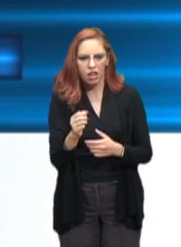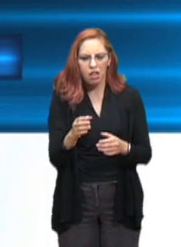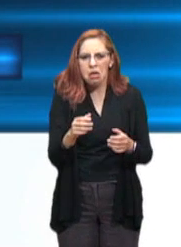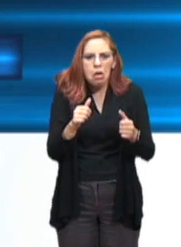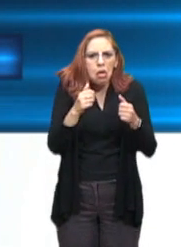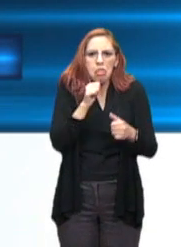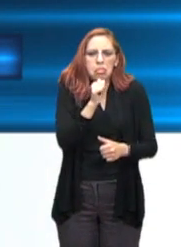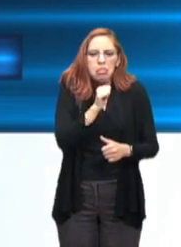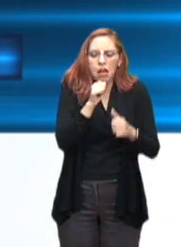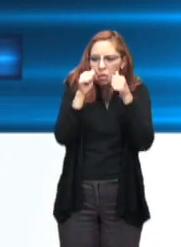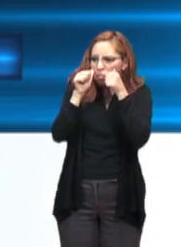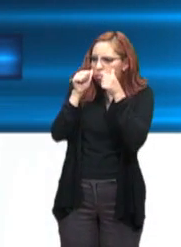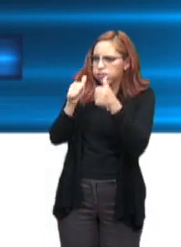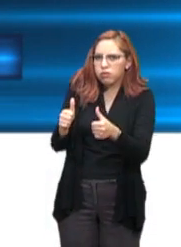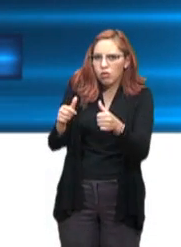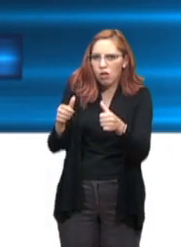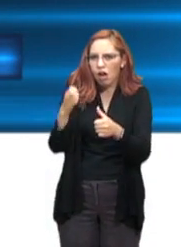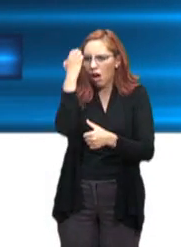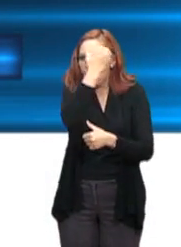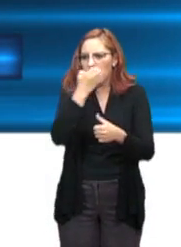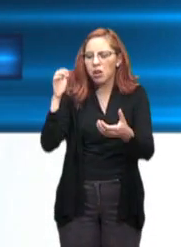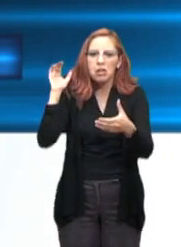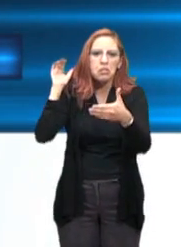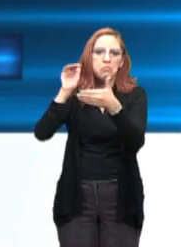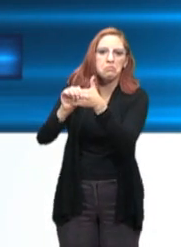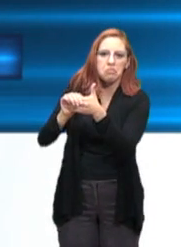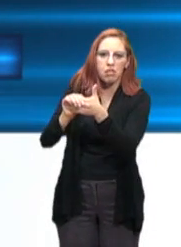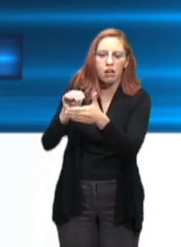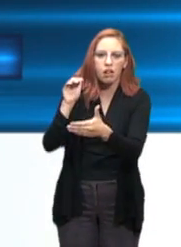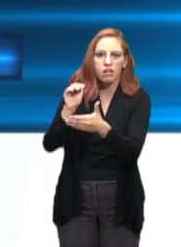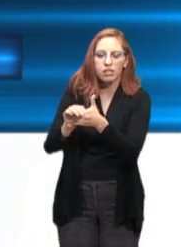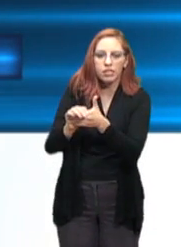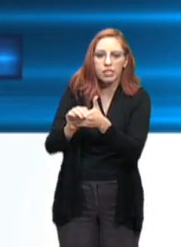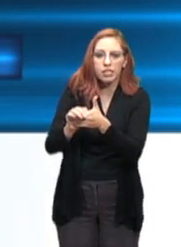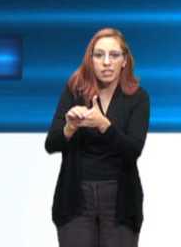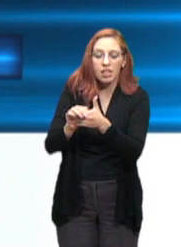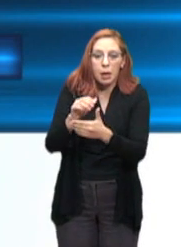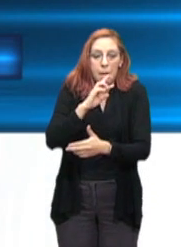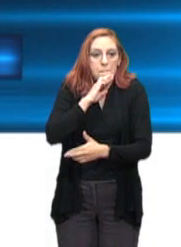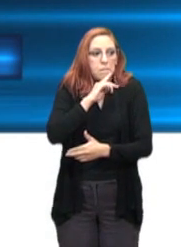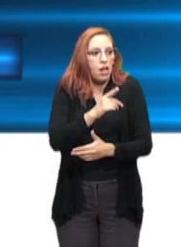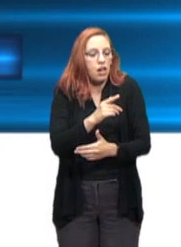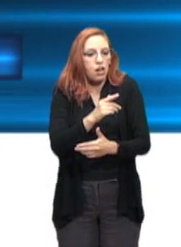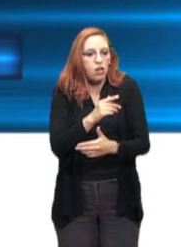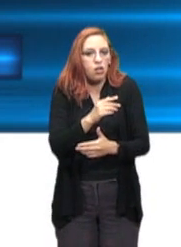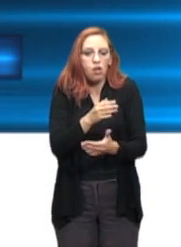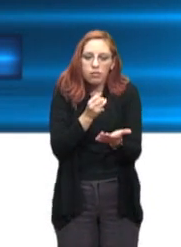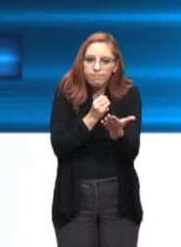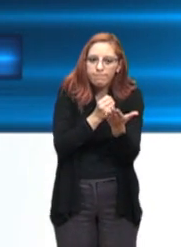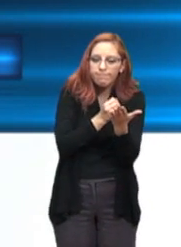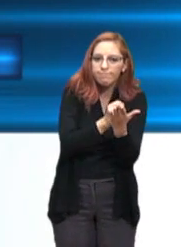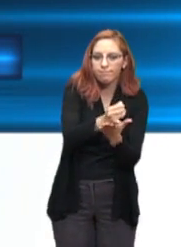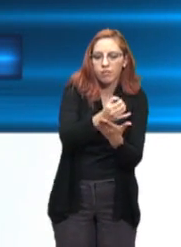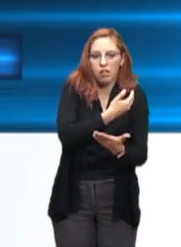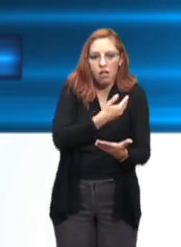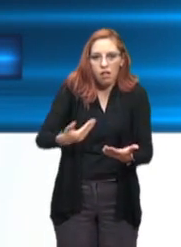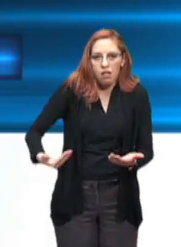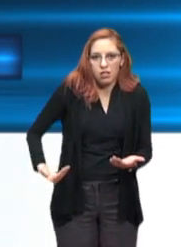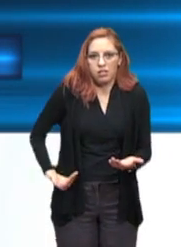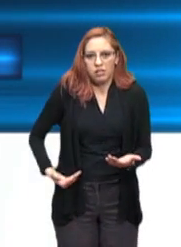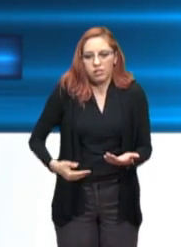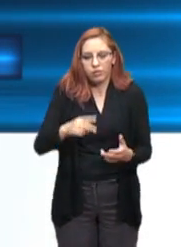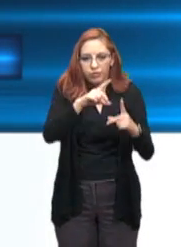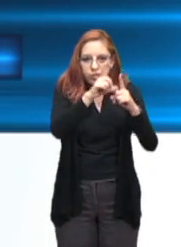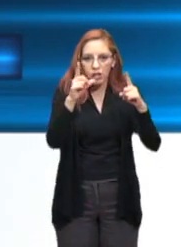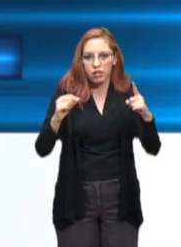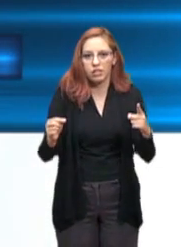decisiones y prefieren cumplir las urgencias del Palacio Nacional que con las necesidades de los hogares potosinos.